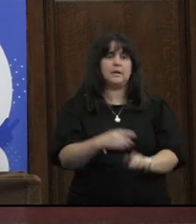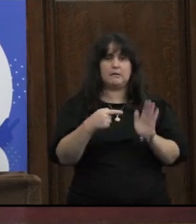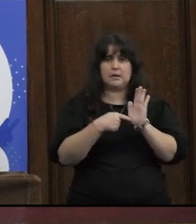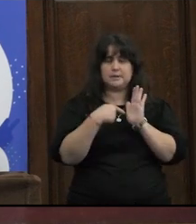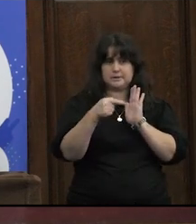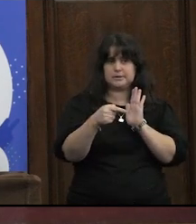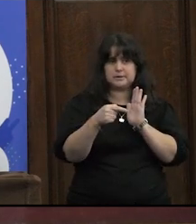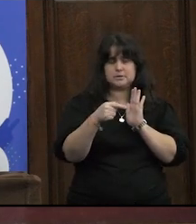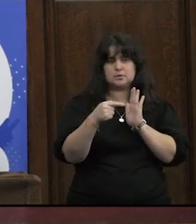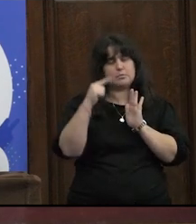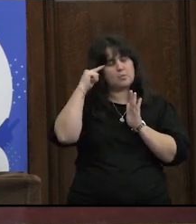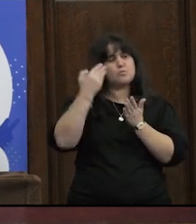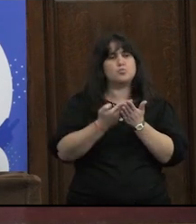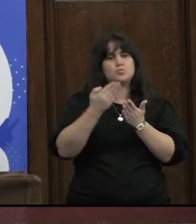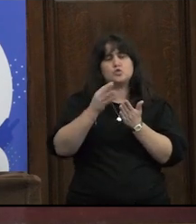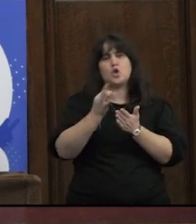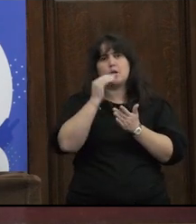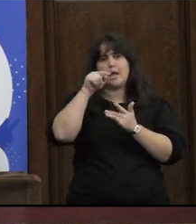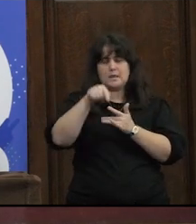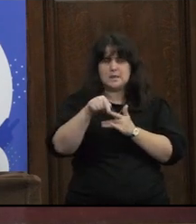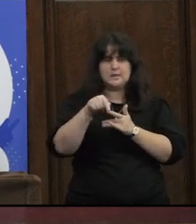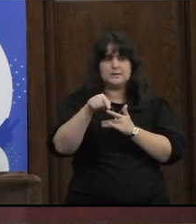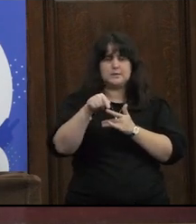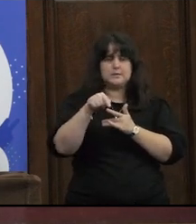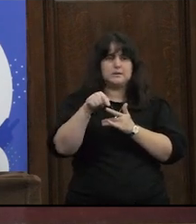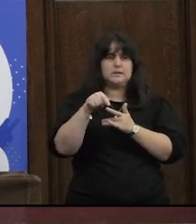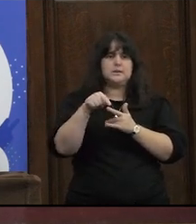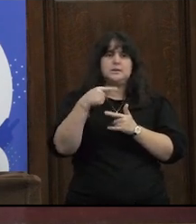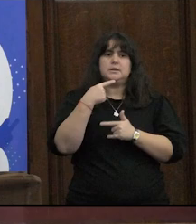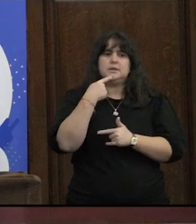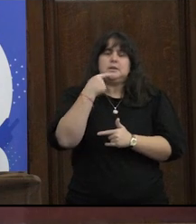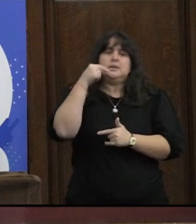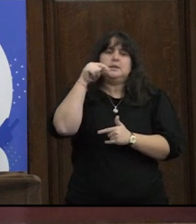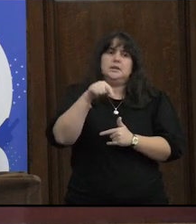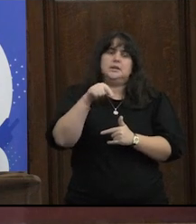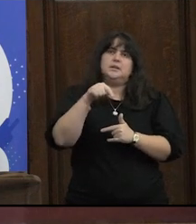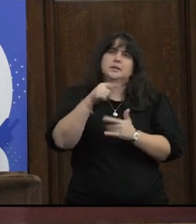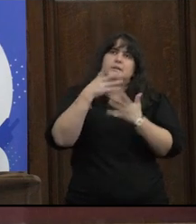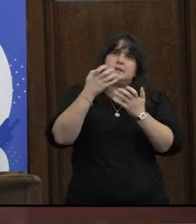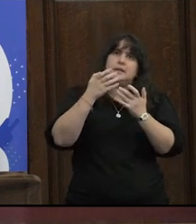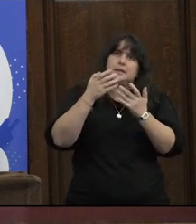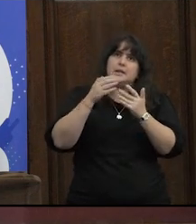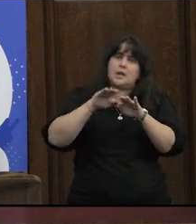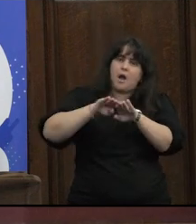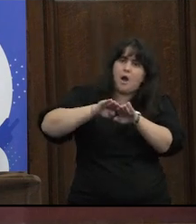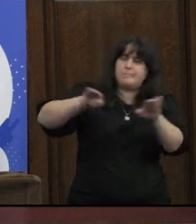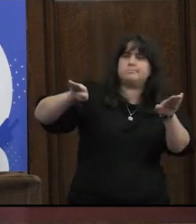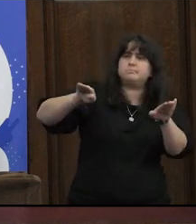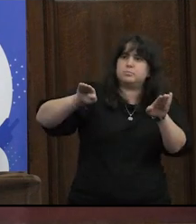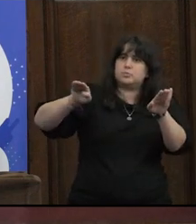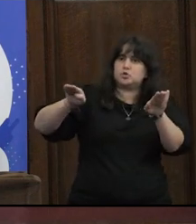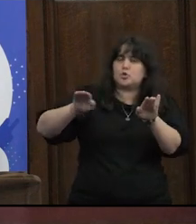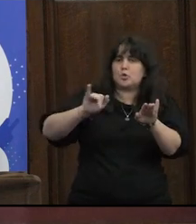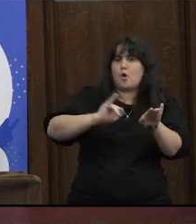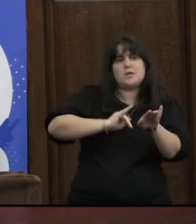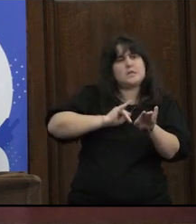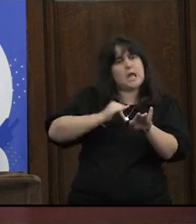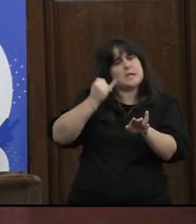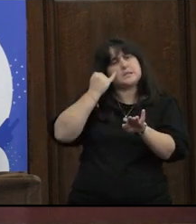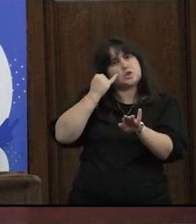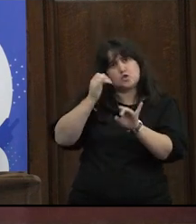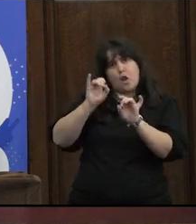para ella propuso la teoría queer lo raro como algo que intente salir de las prácticas sexuales como